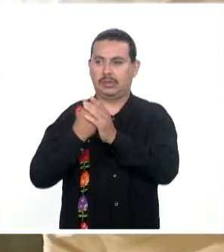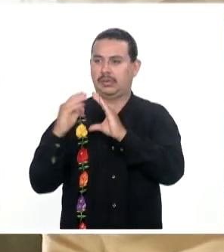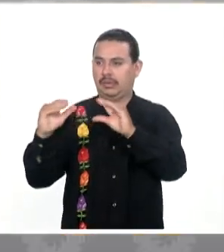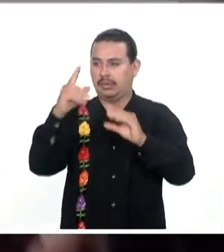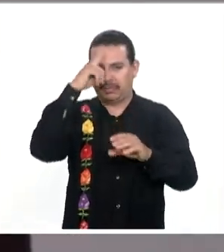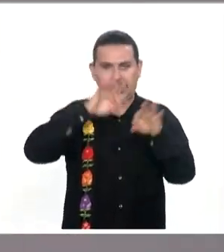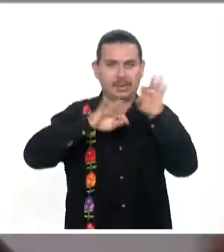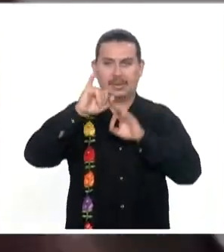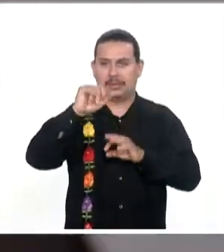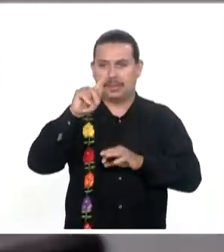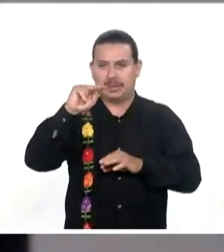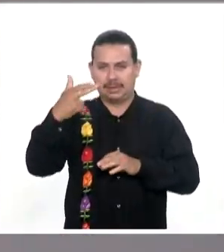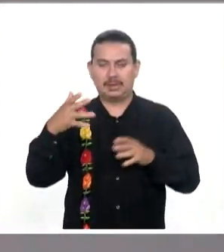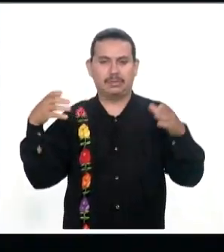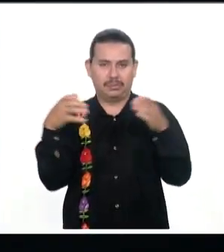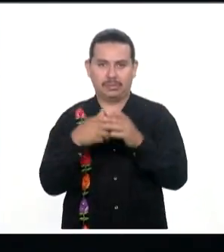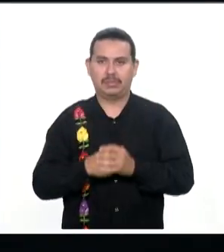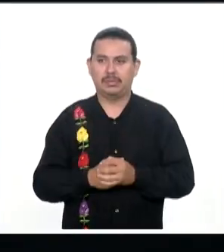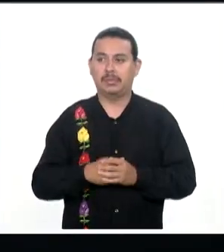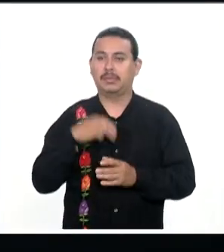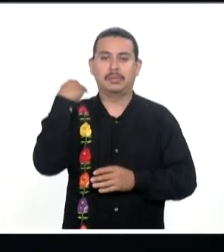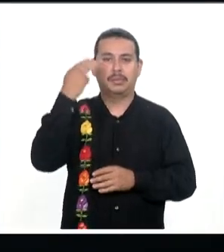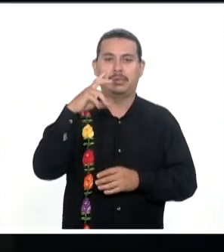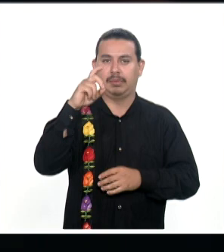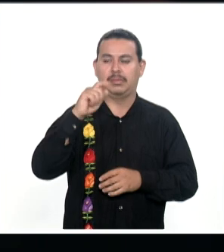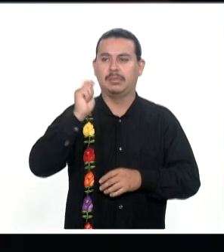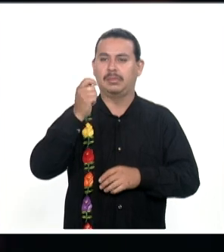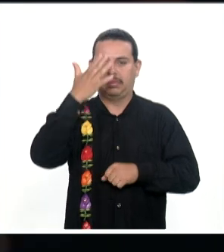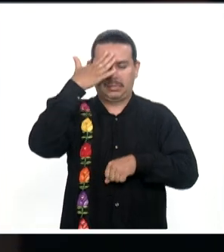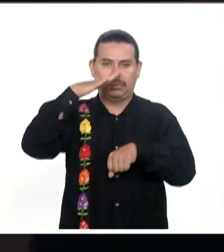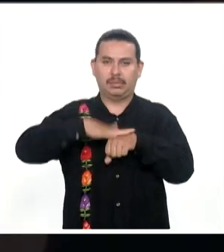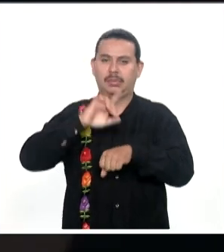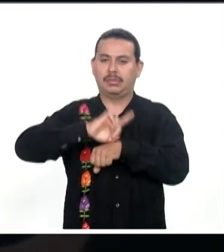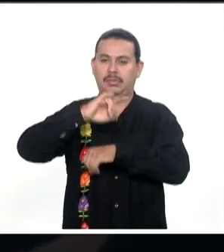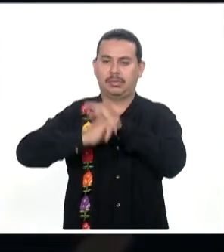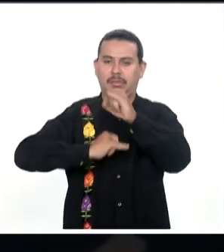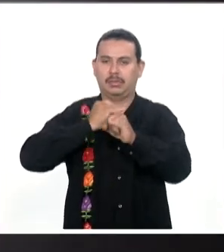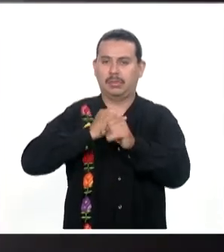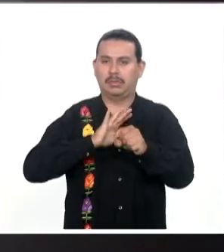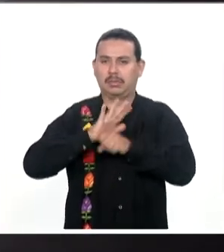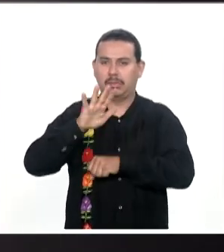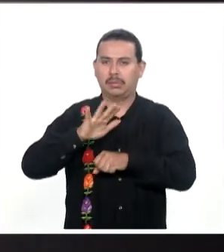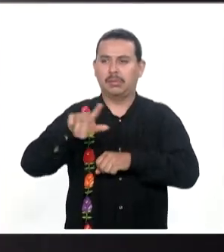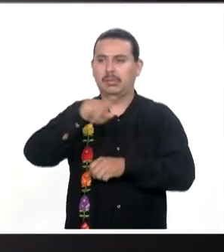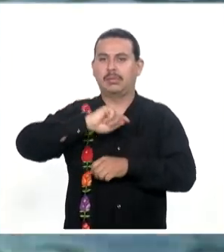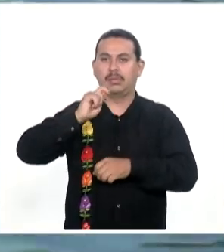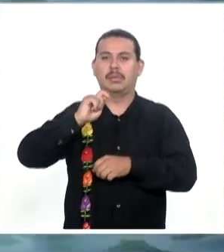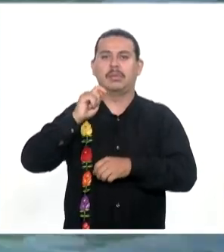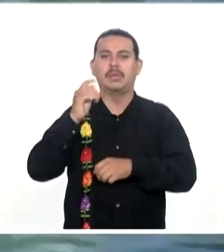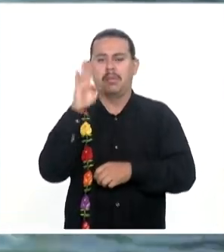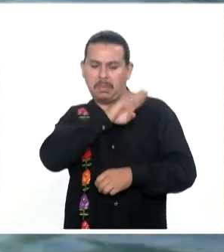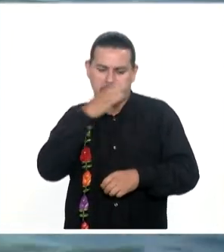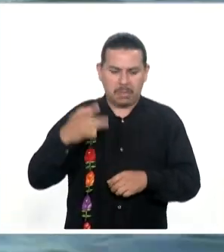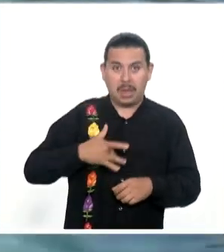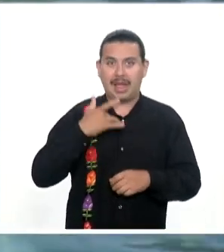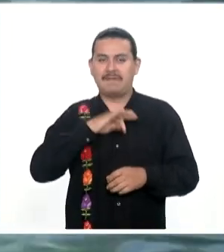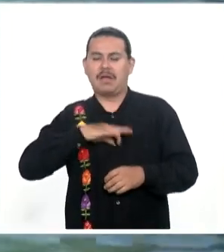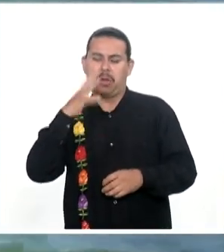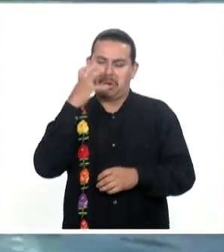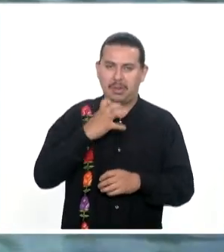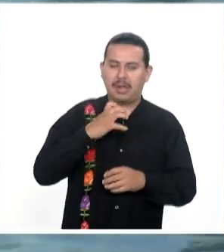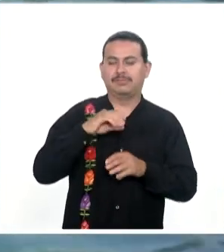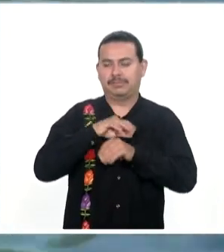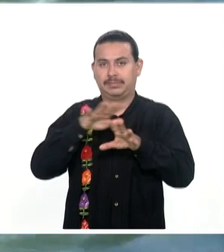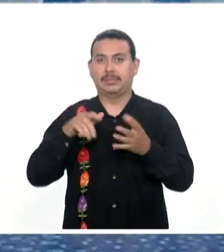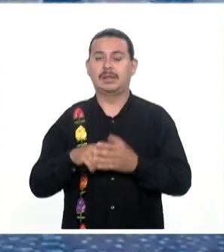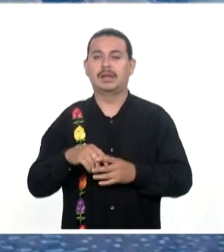Para el trabajo Este 30 de marzo conmemoramos El día internacional del trastorno bipolar Los servicios